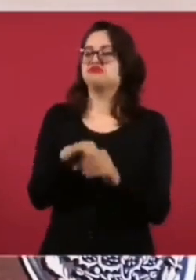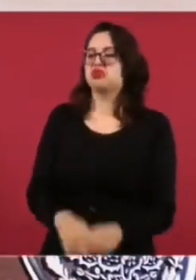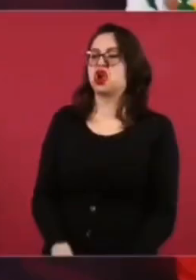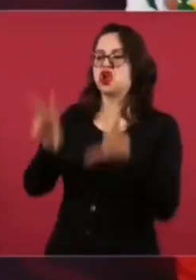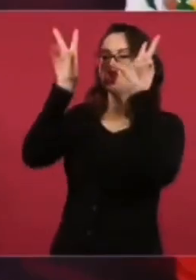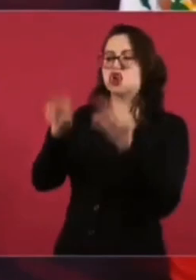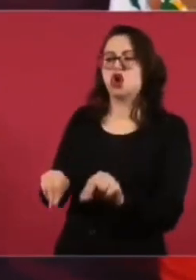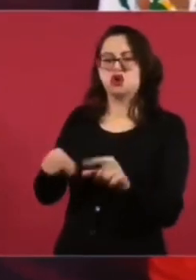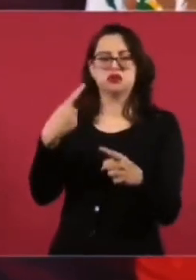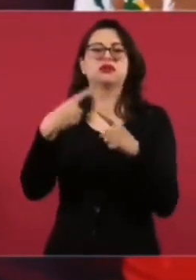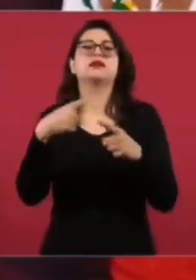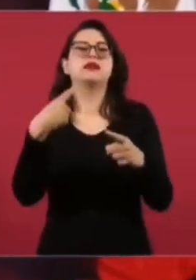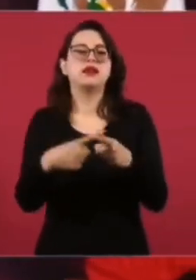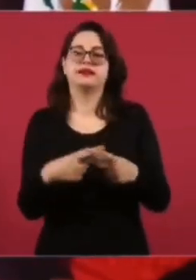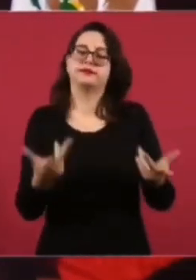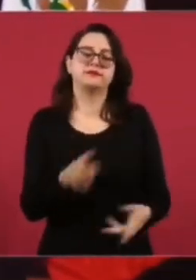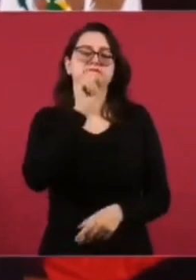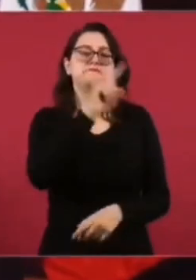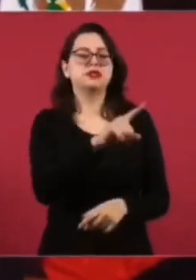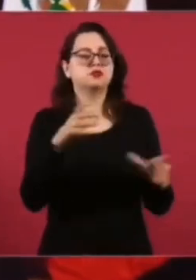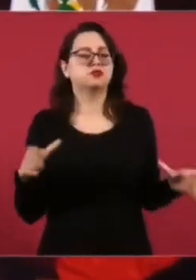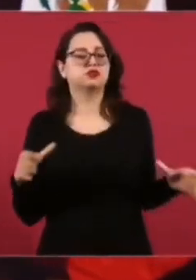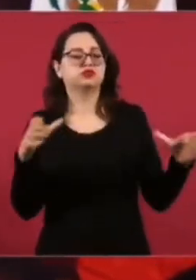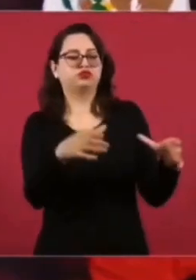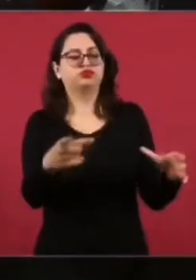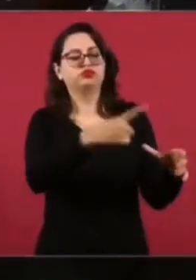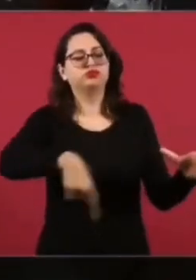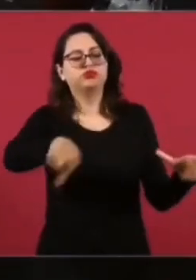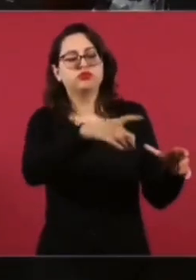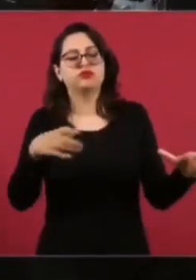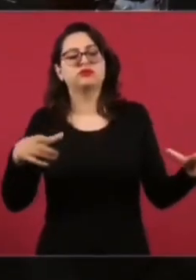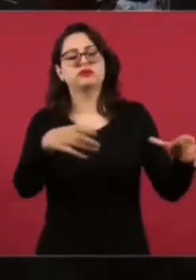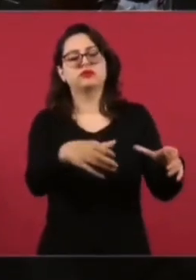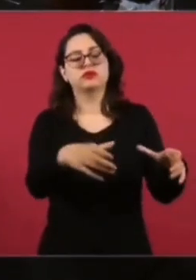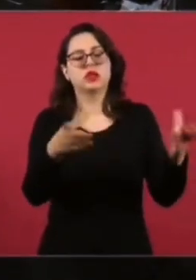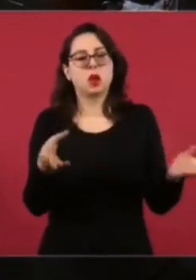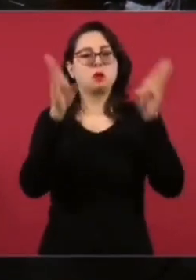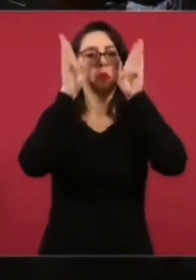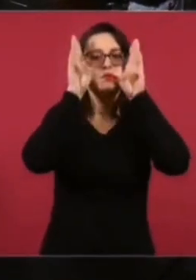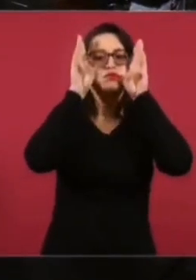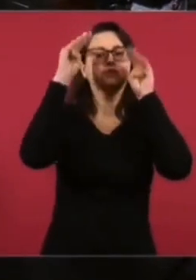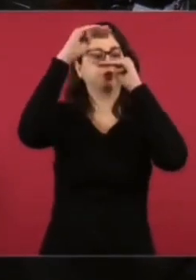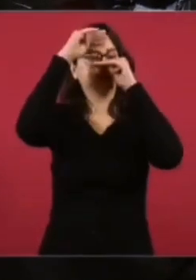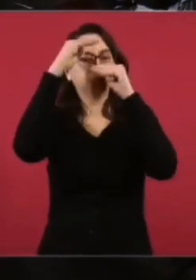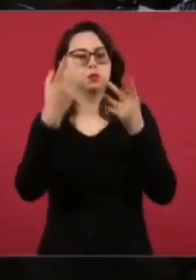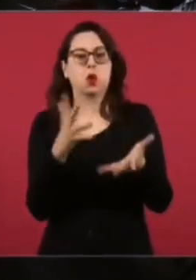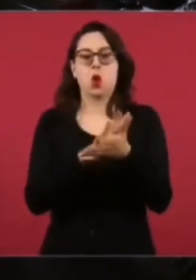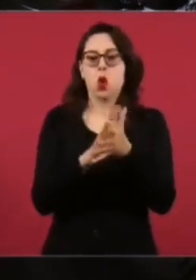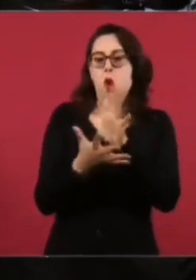que tiene enjuagues con el Poder Judicial, enjuagues con el Poder Judicial. Gracias.